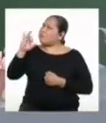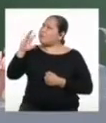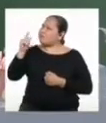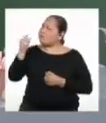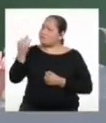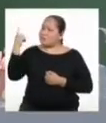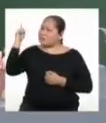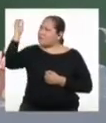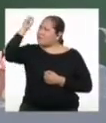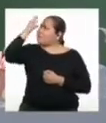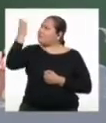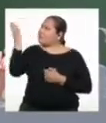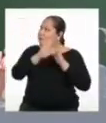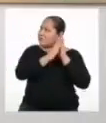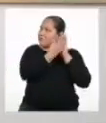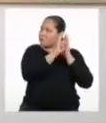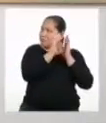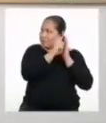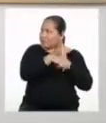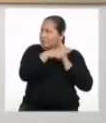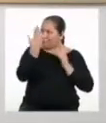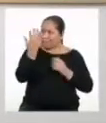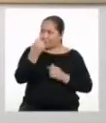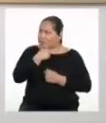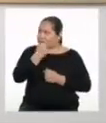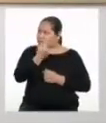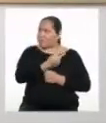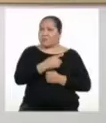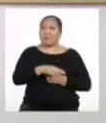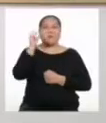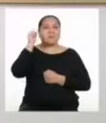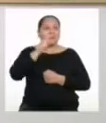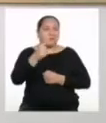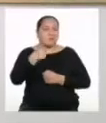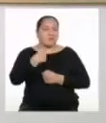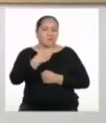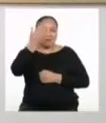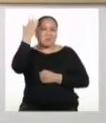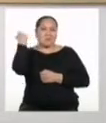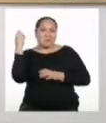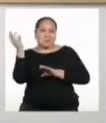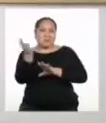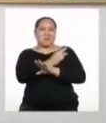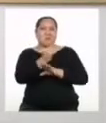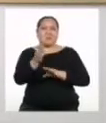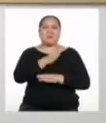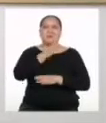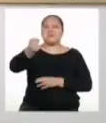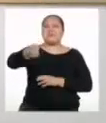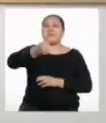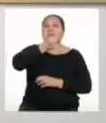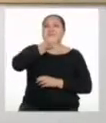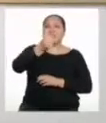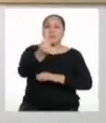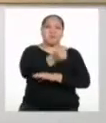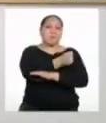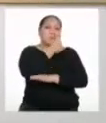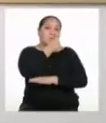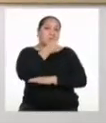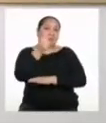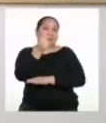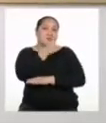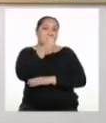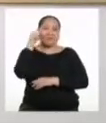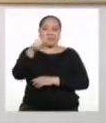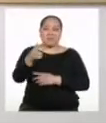qué opina de los fanzines? ¿Le gustan? Claro. Yo antes me dedicaba a la música y en los conciertos vendíamos nuestros fanzines.